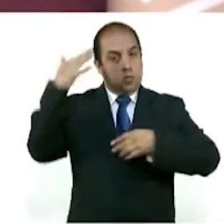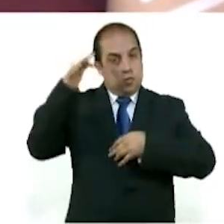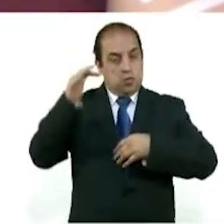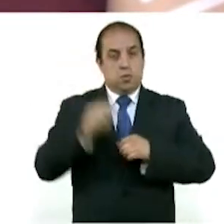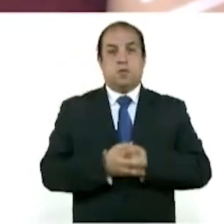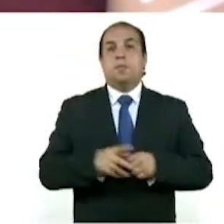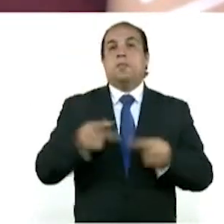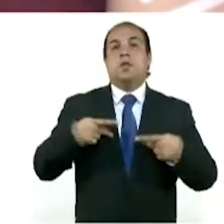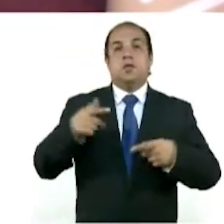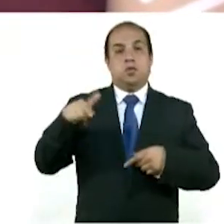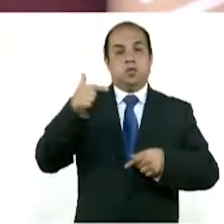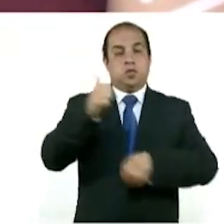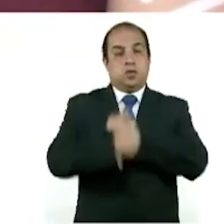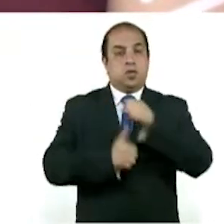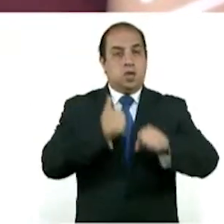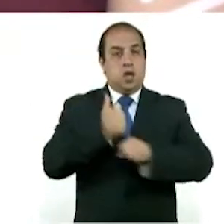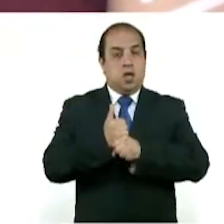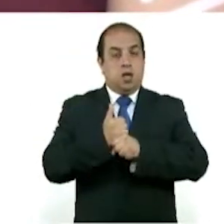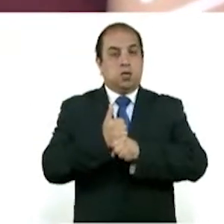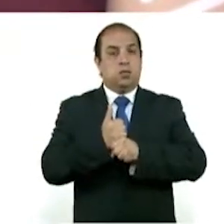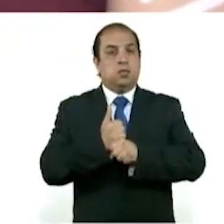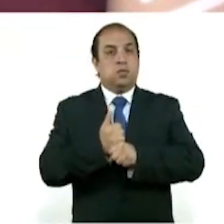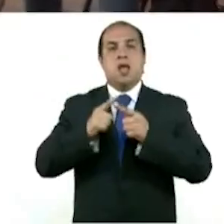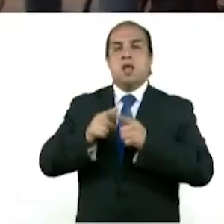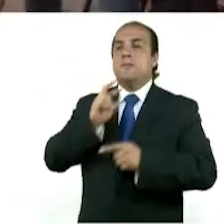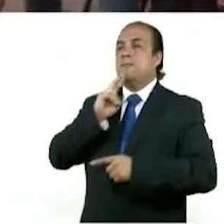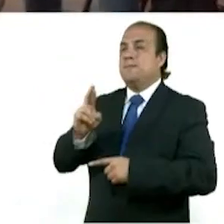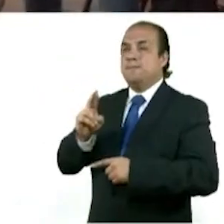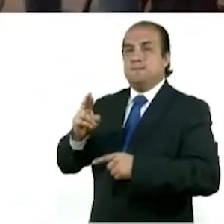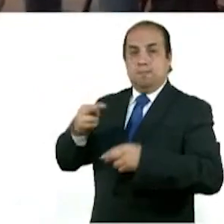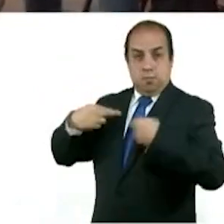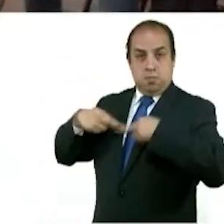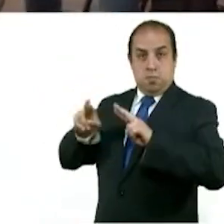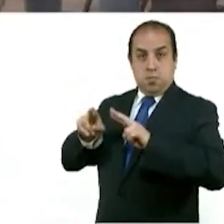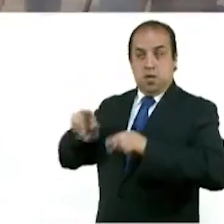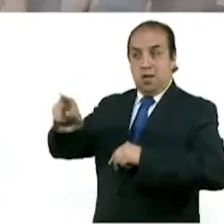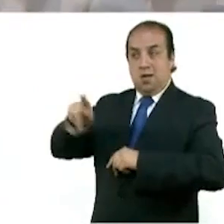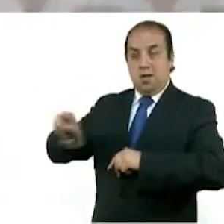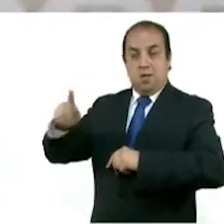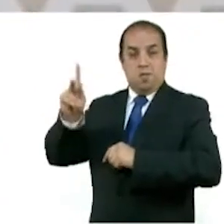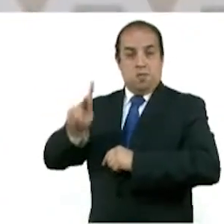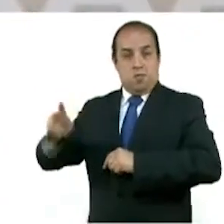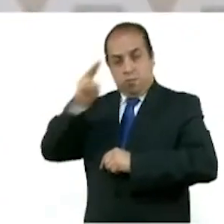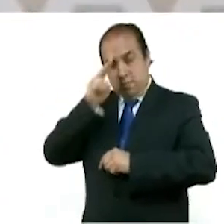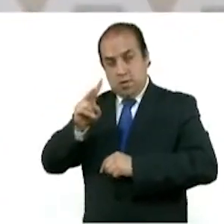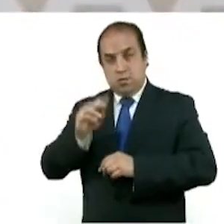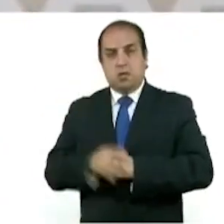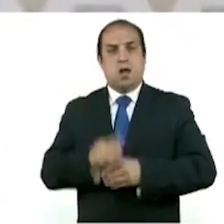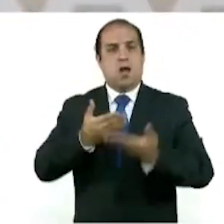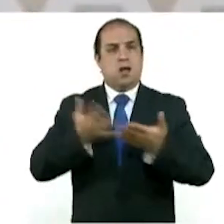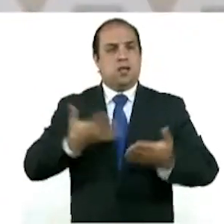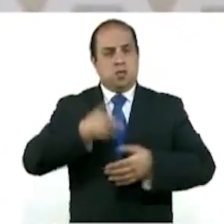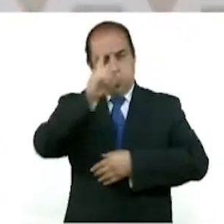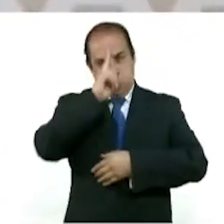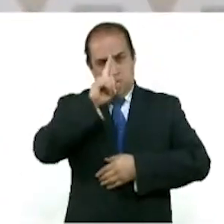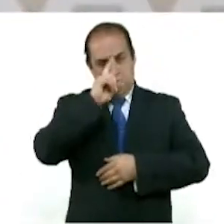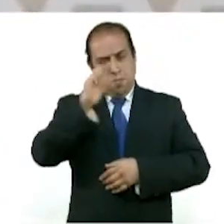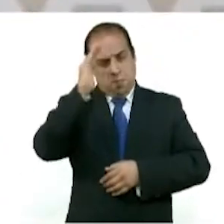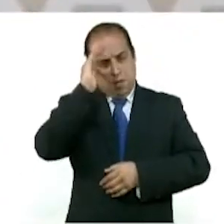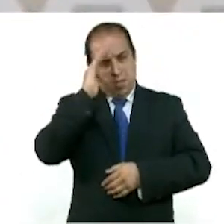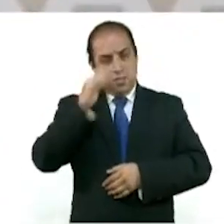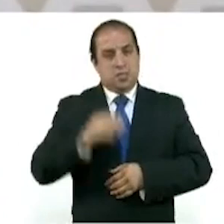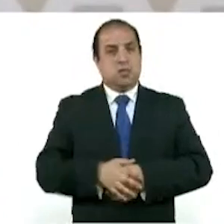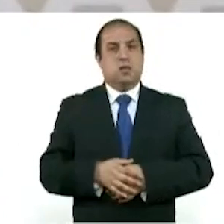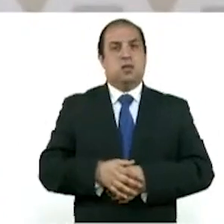aprobación sanitaria en nuestro país es con una dosis pediátrica que sigue en proceso. La jefa de gobierno Claudia Sheinbaum recordó que este sábado 30 de